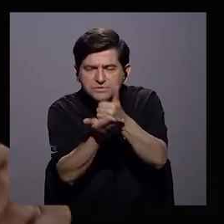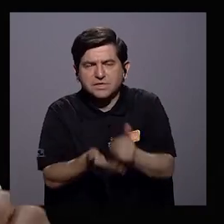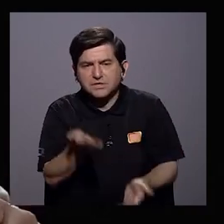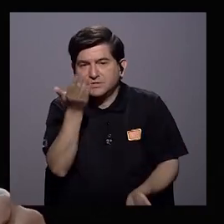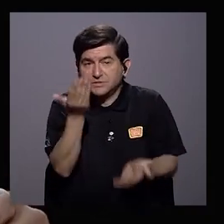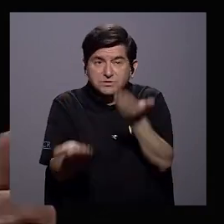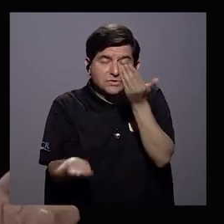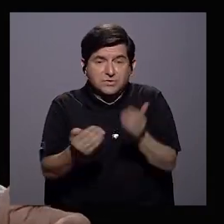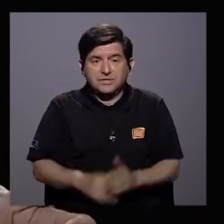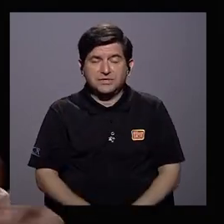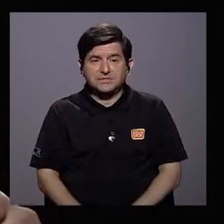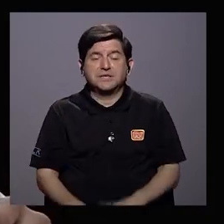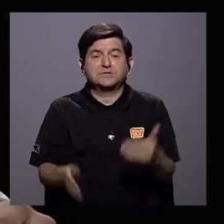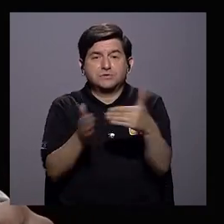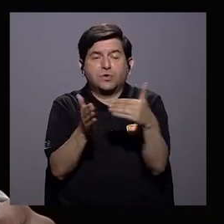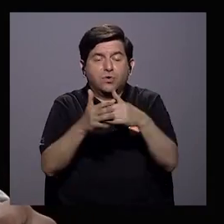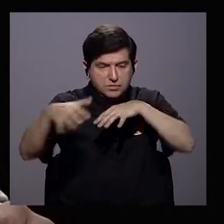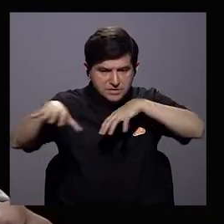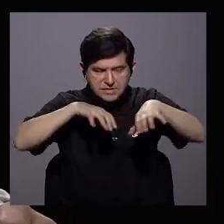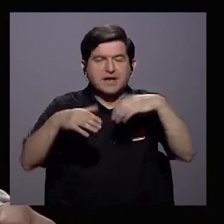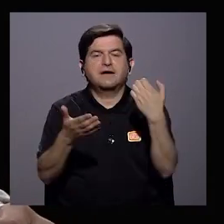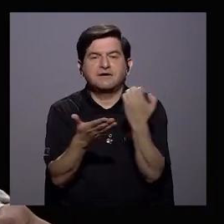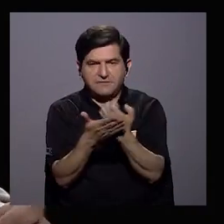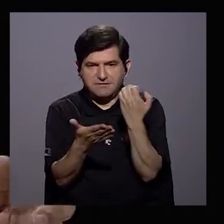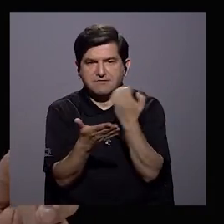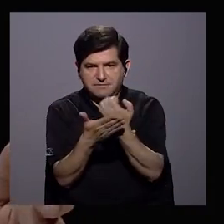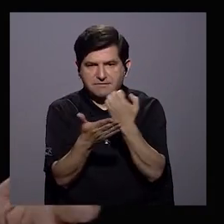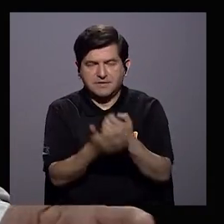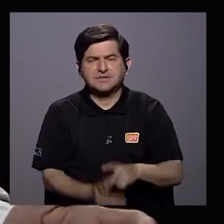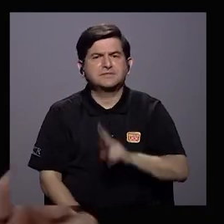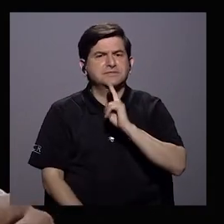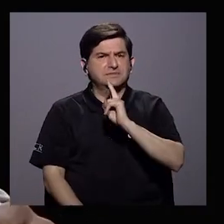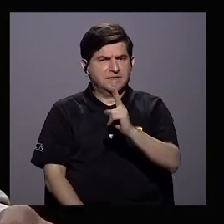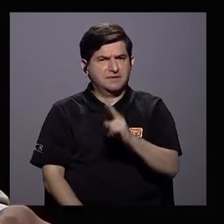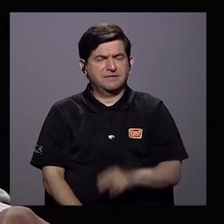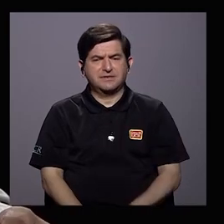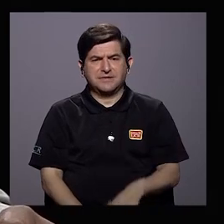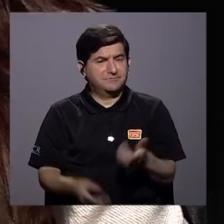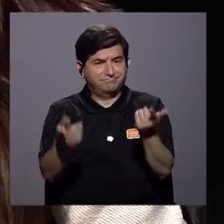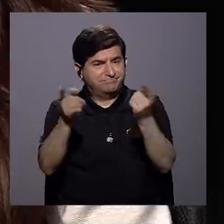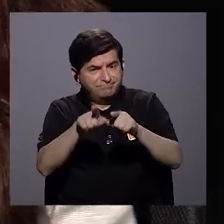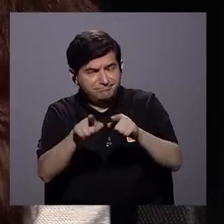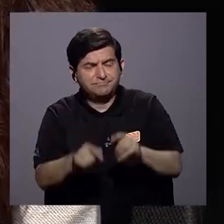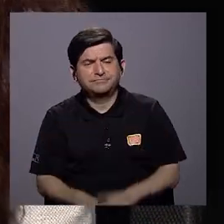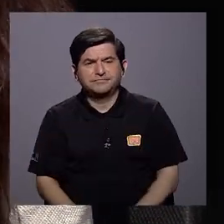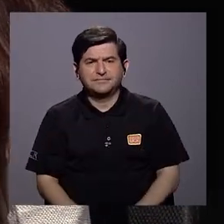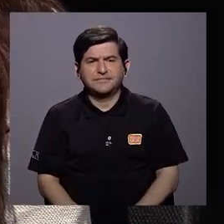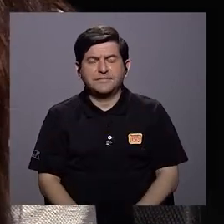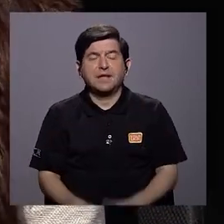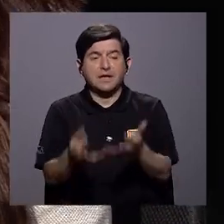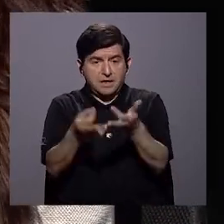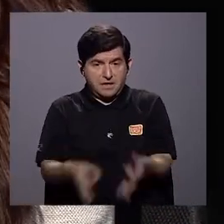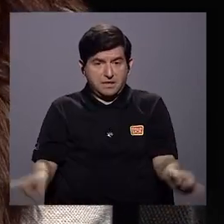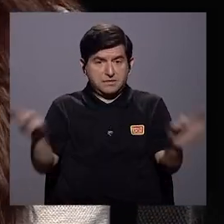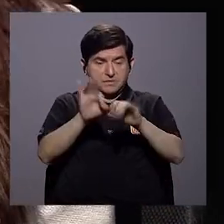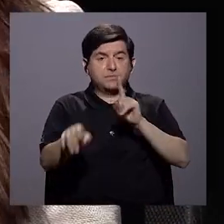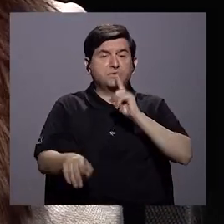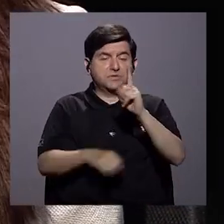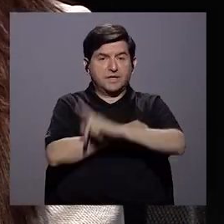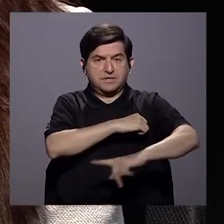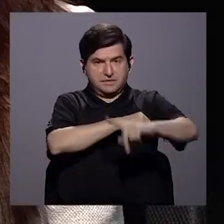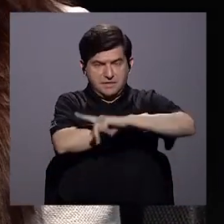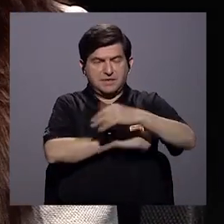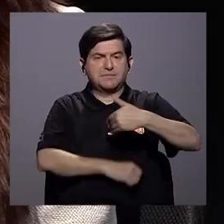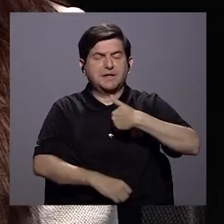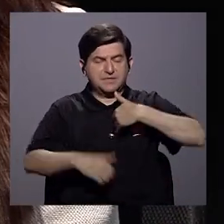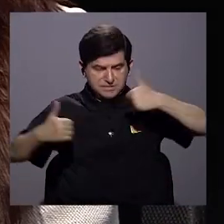este proceso de lo que se llama una reactivación económica que verdaderamente no es así? Bueno, es importante señalar que el país